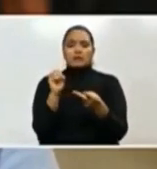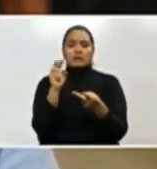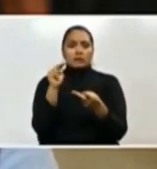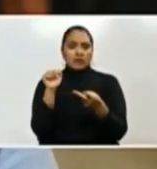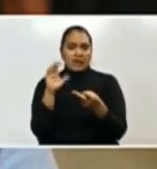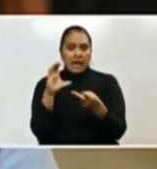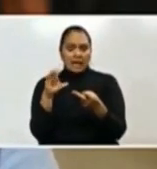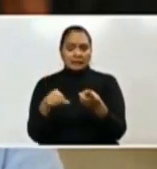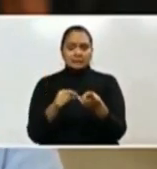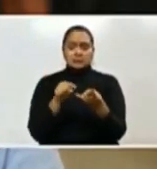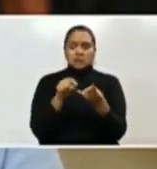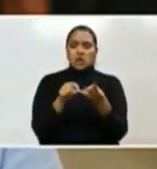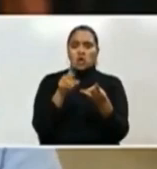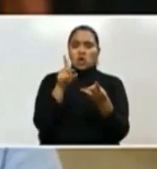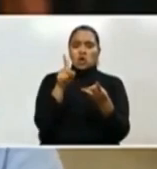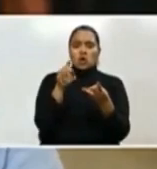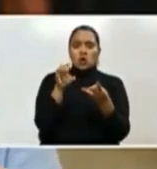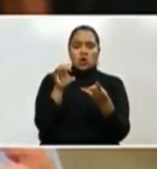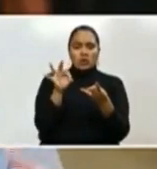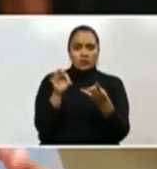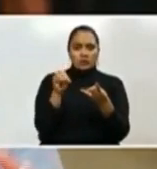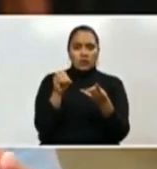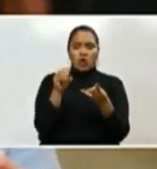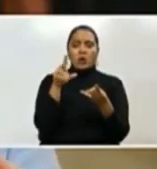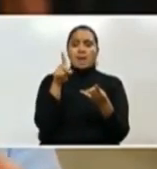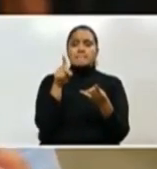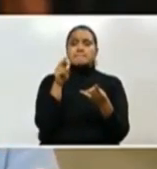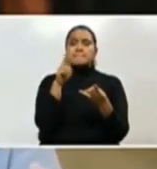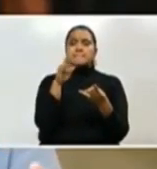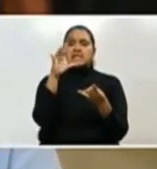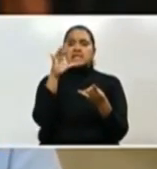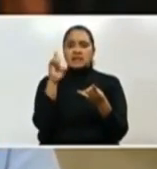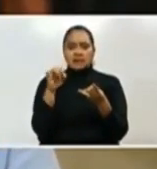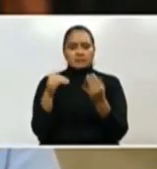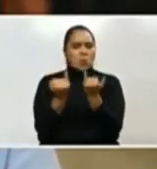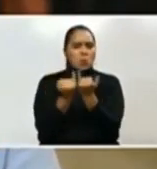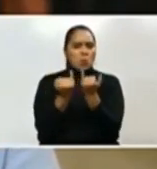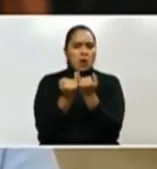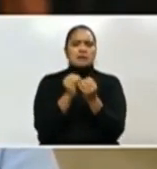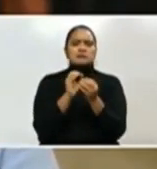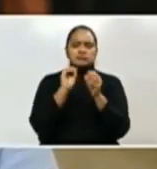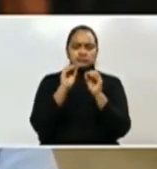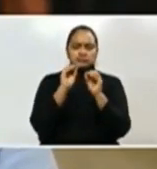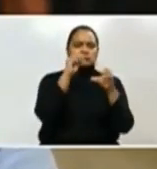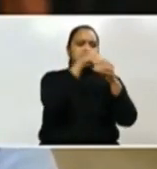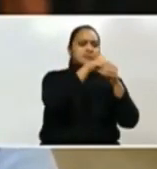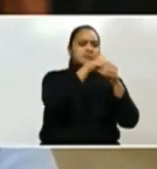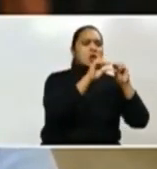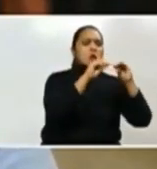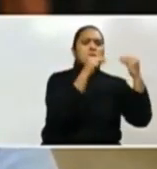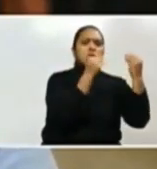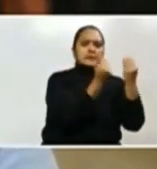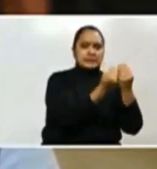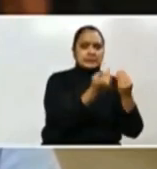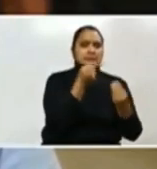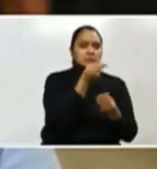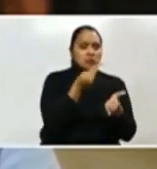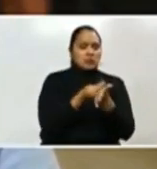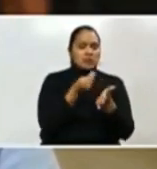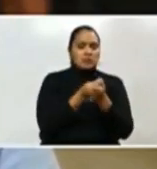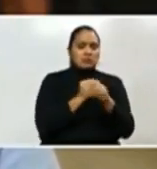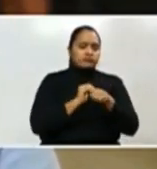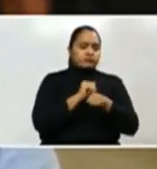que se le ha dado a FOPRIDE, pueda tener igual dimensión en los municipios. Yo creo que los alcaldes que van a recibir ese dinero